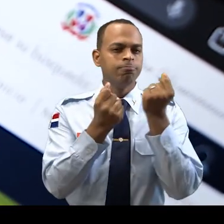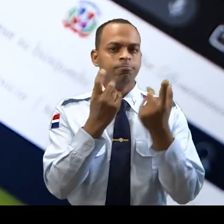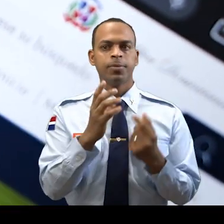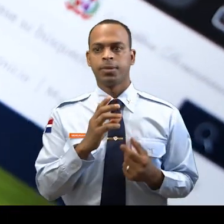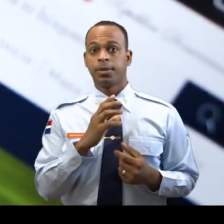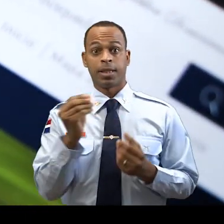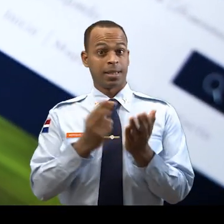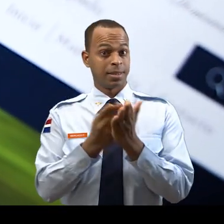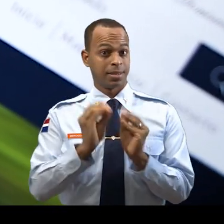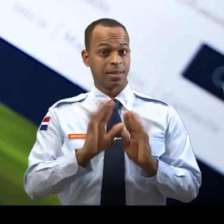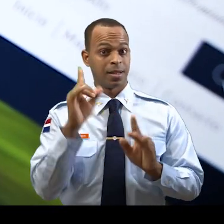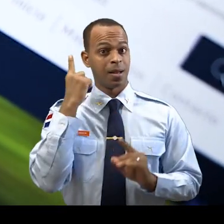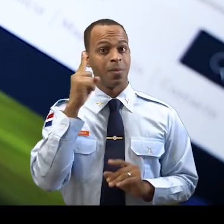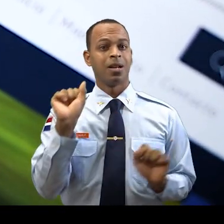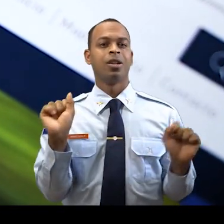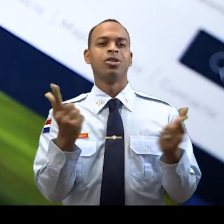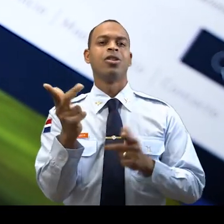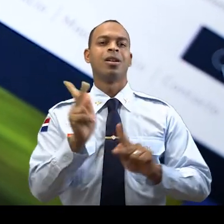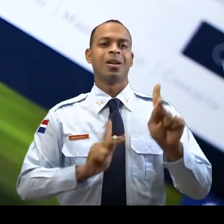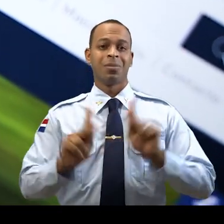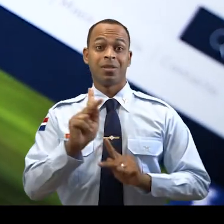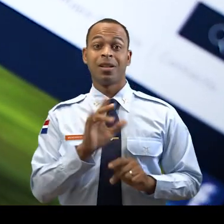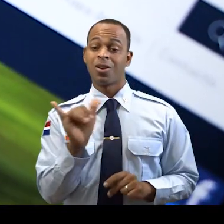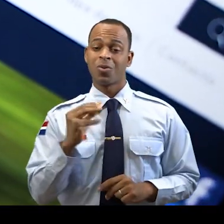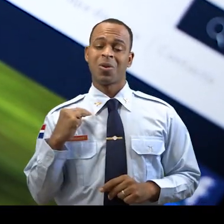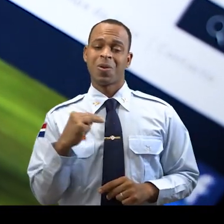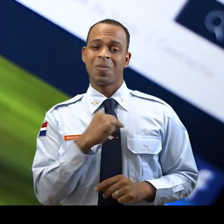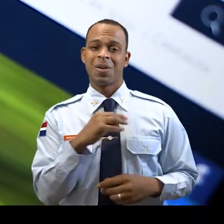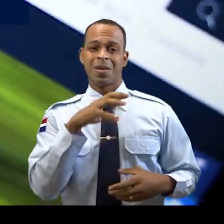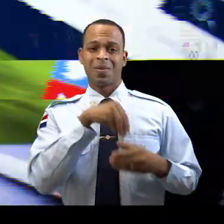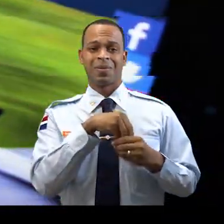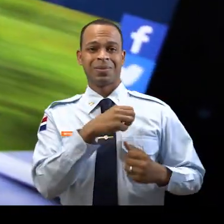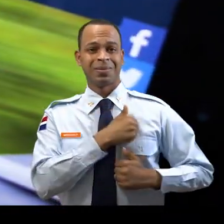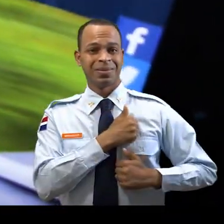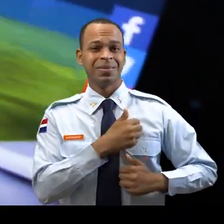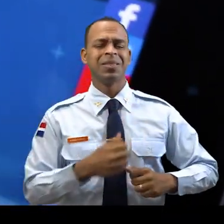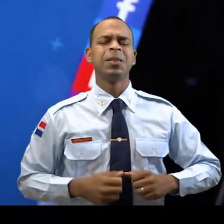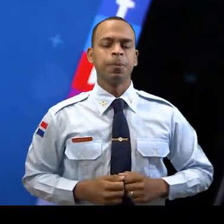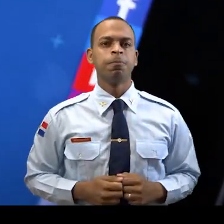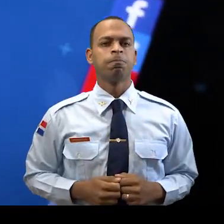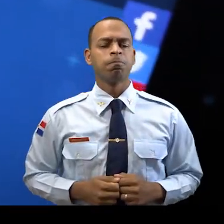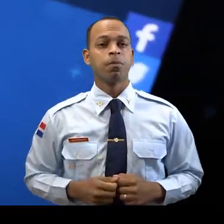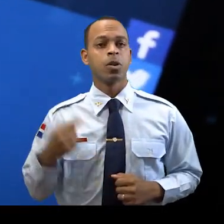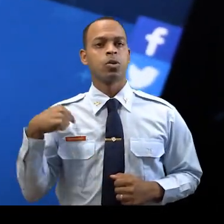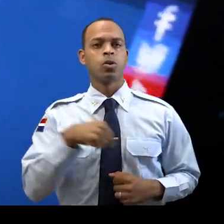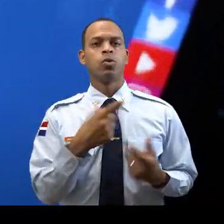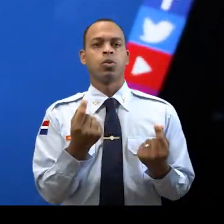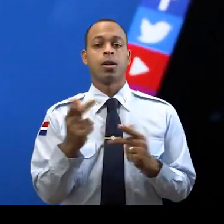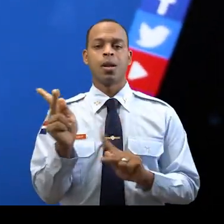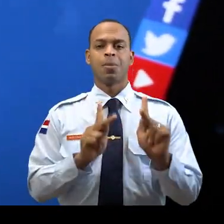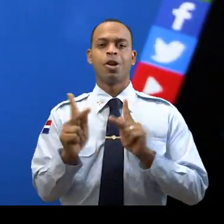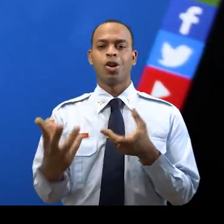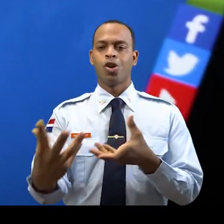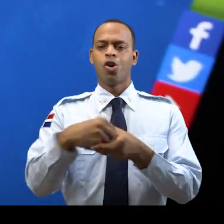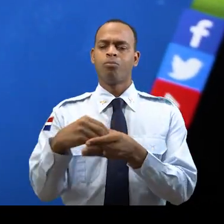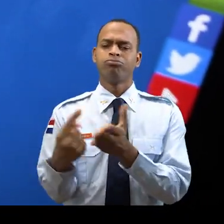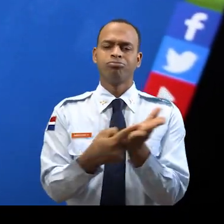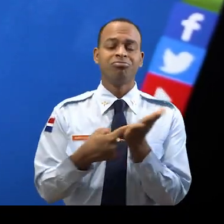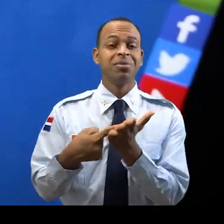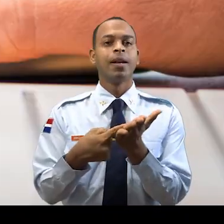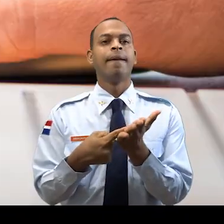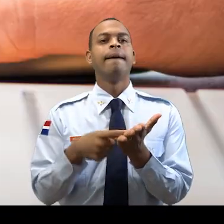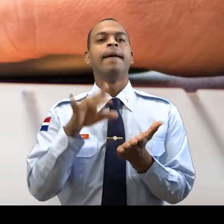y transparente para toda la ciudadanía y los propios soldados del aire. Hemos innovado con el foro de participación ciudadana.